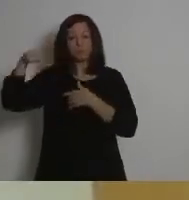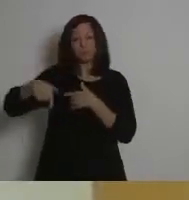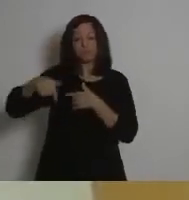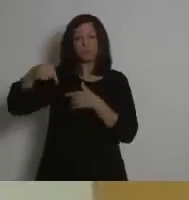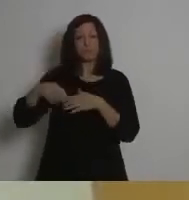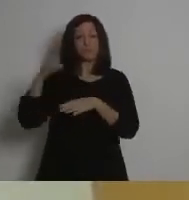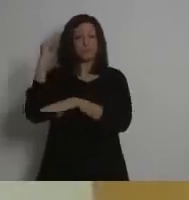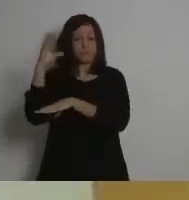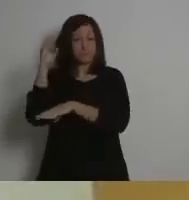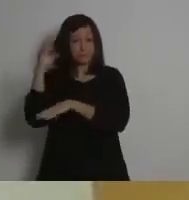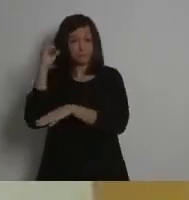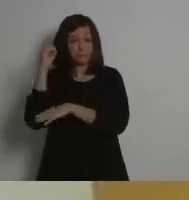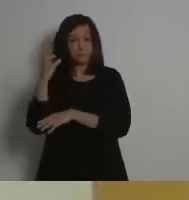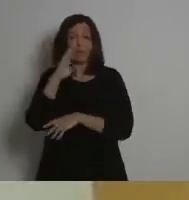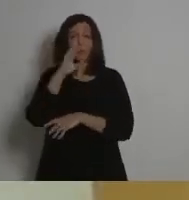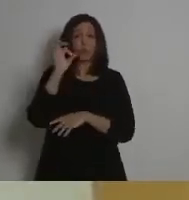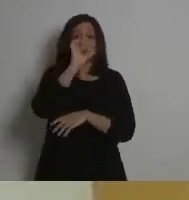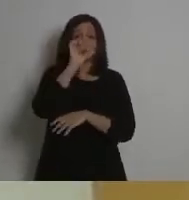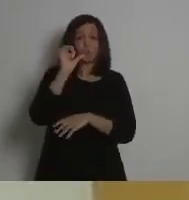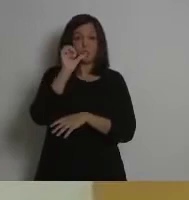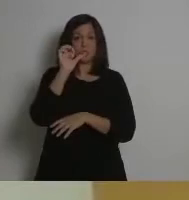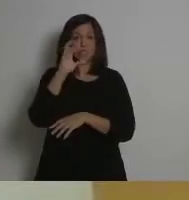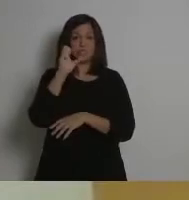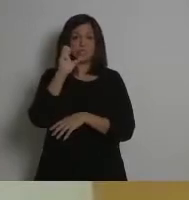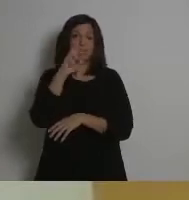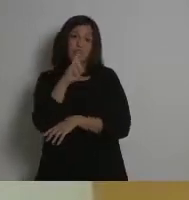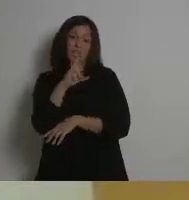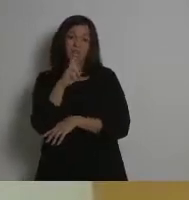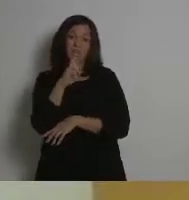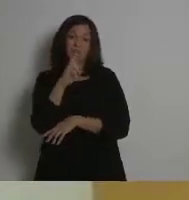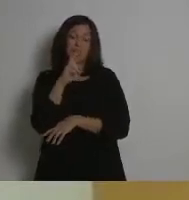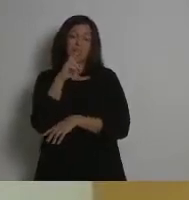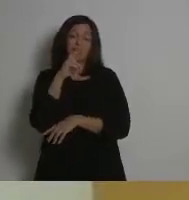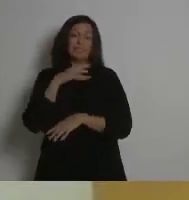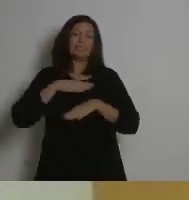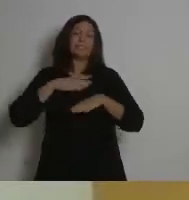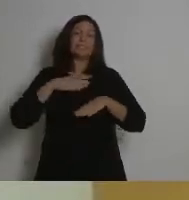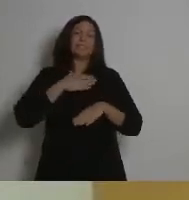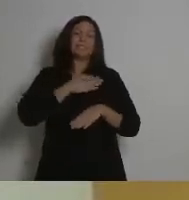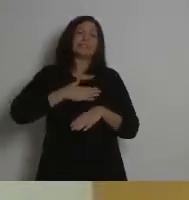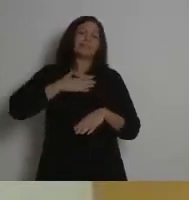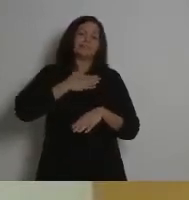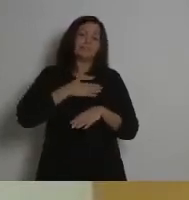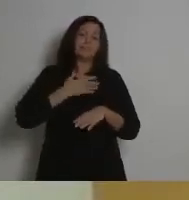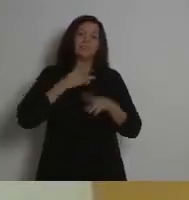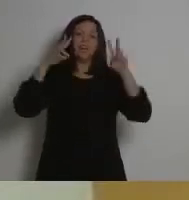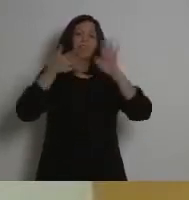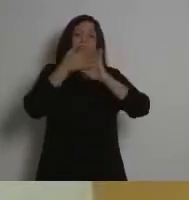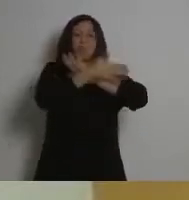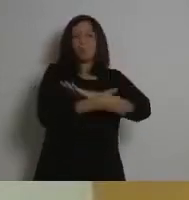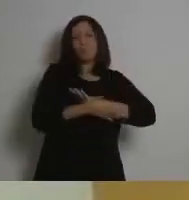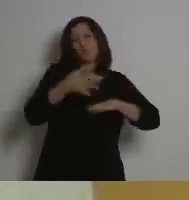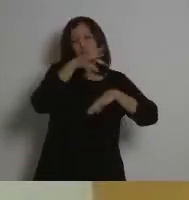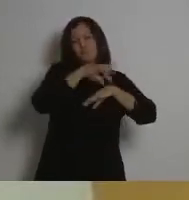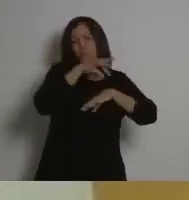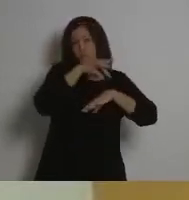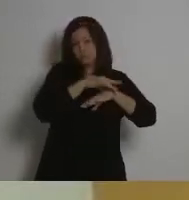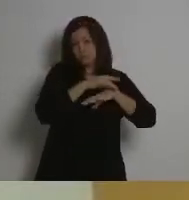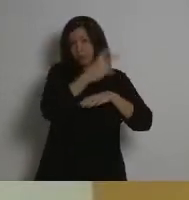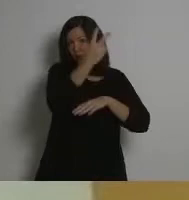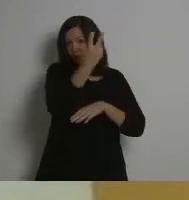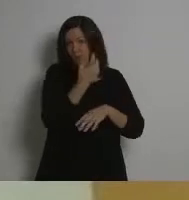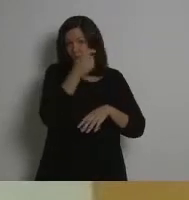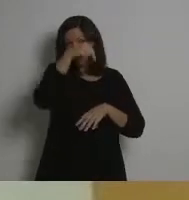También contábamos con la Ruse Costa de Unión de Pagesos, pero por motivos personales finalmente no podrá estar en esta sesión.